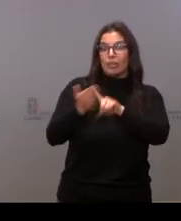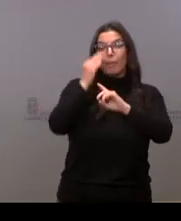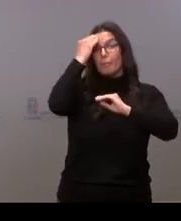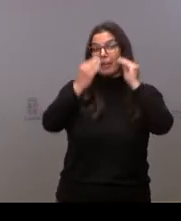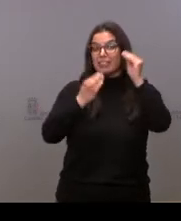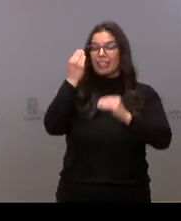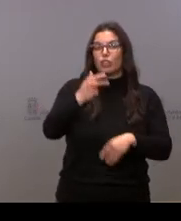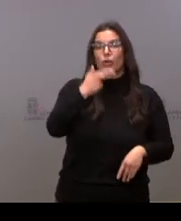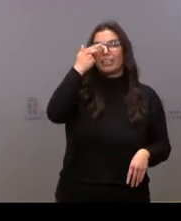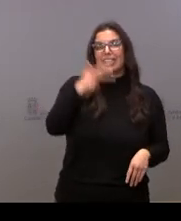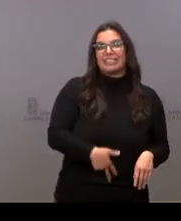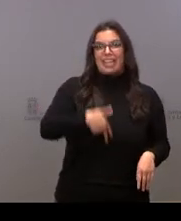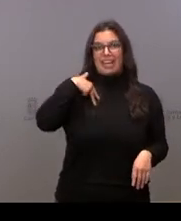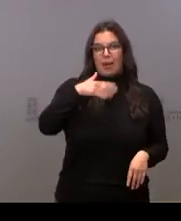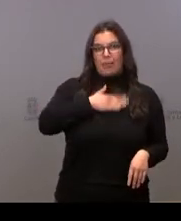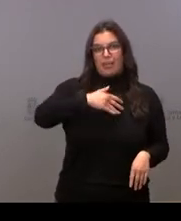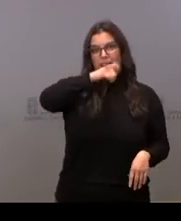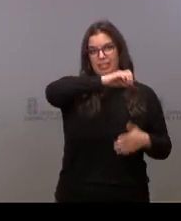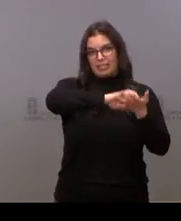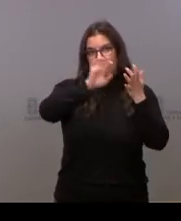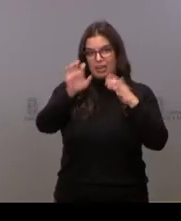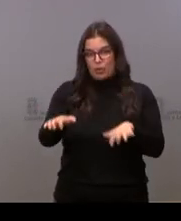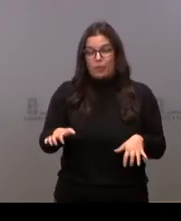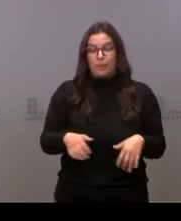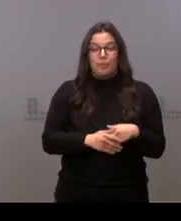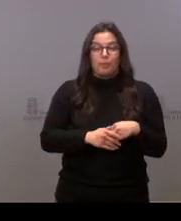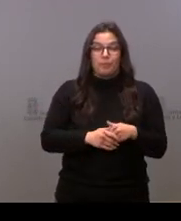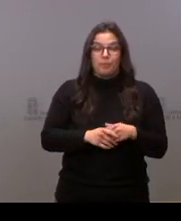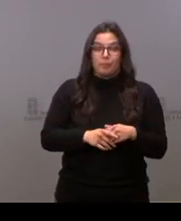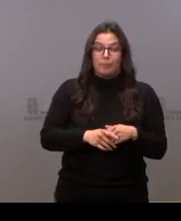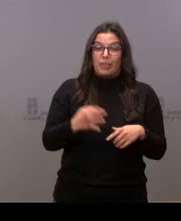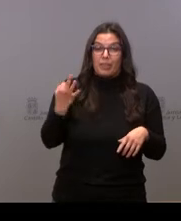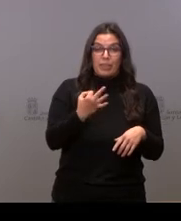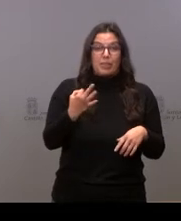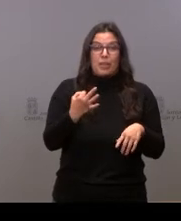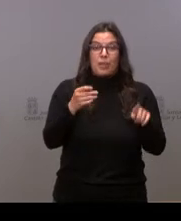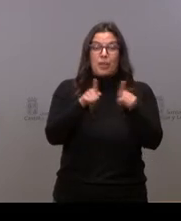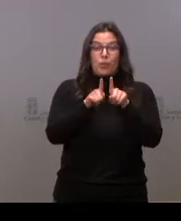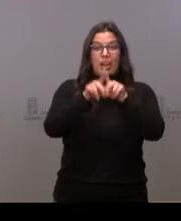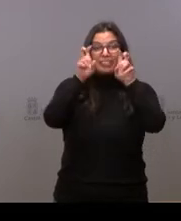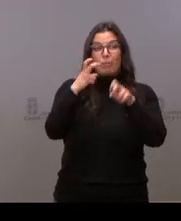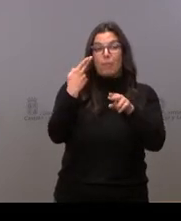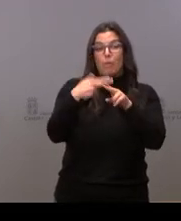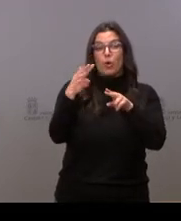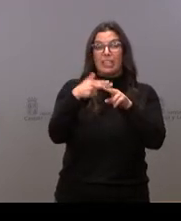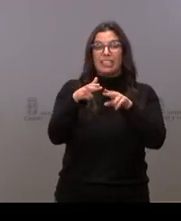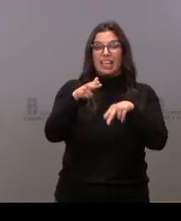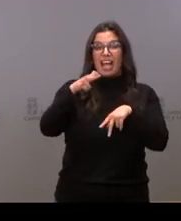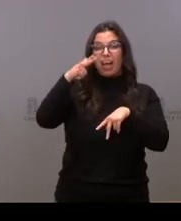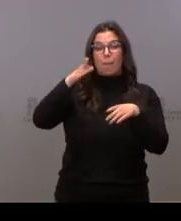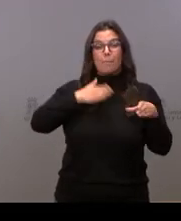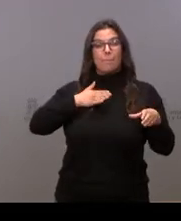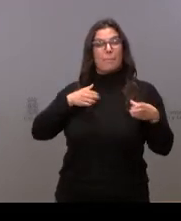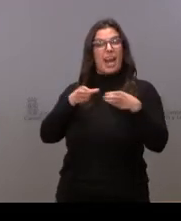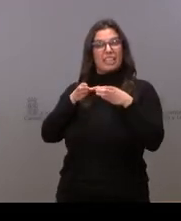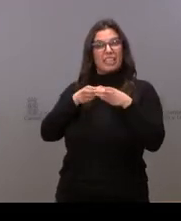interés general de las personas de Castilla y León. Aquí hay que dejar a un lado la política de partidos y tenemos que